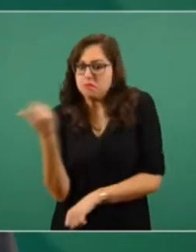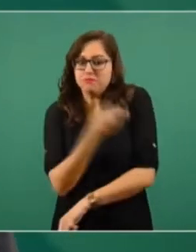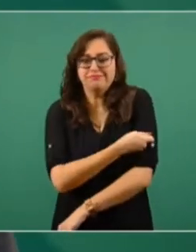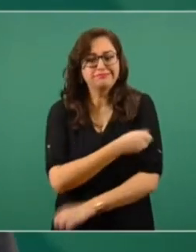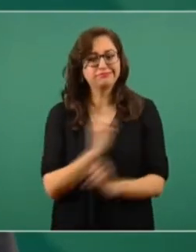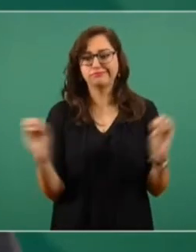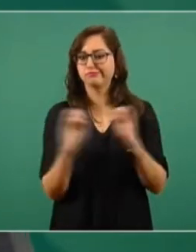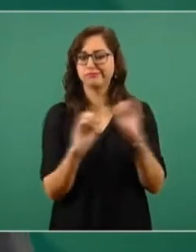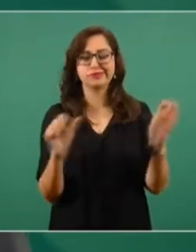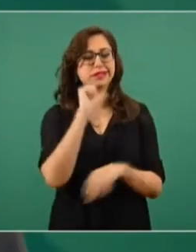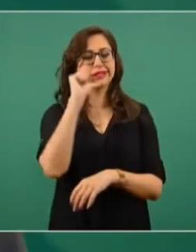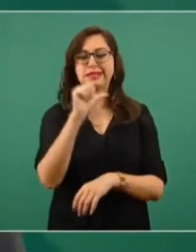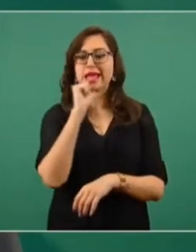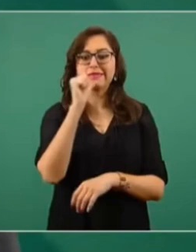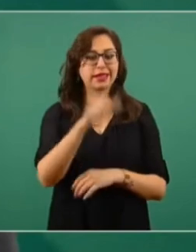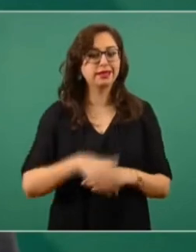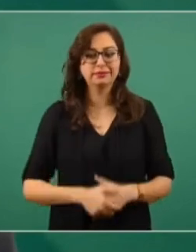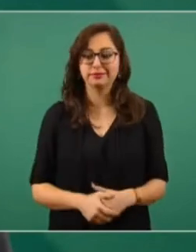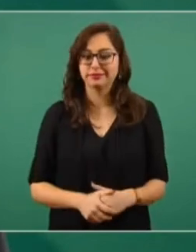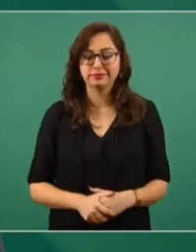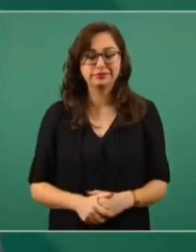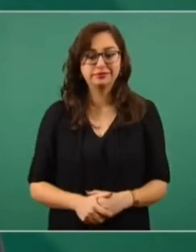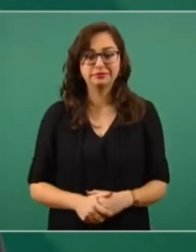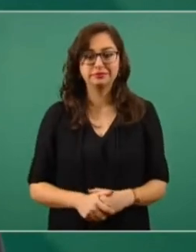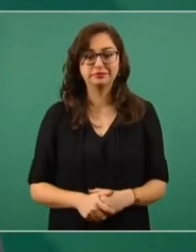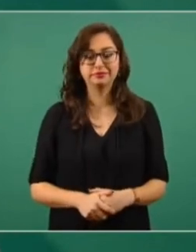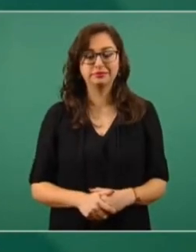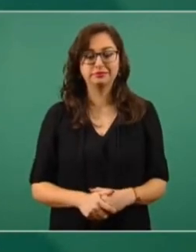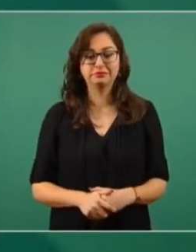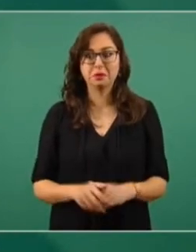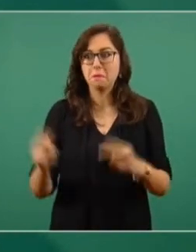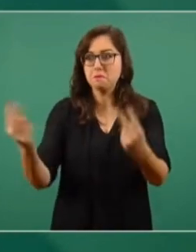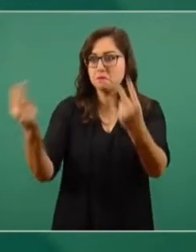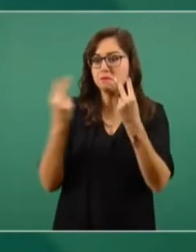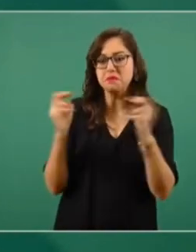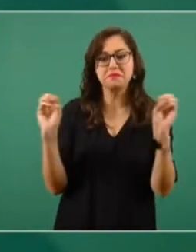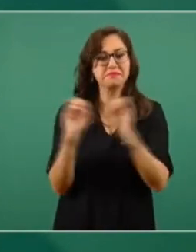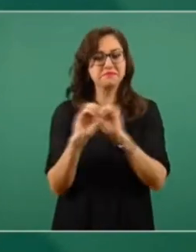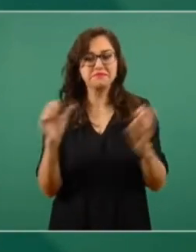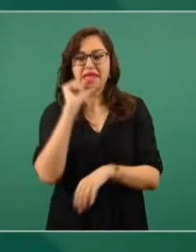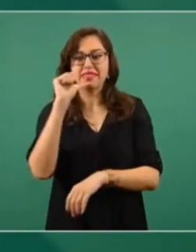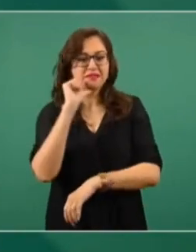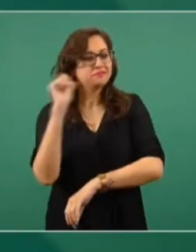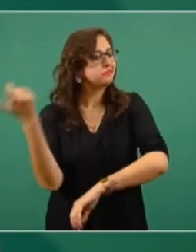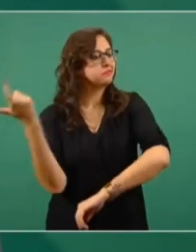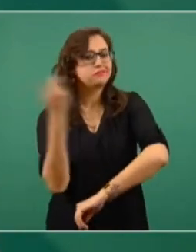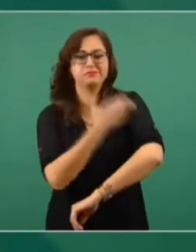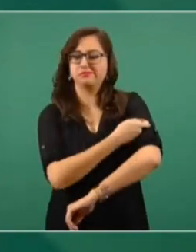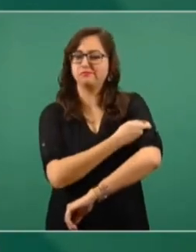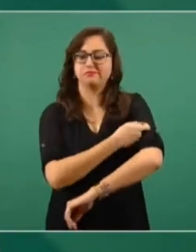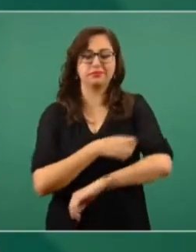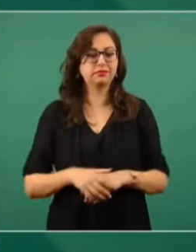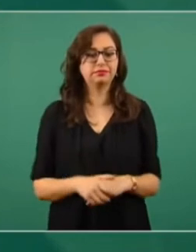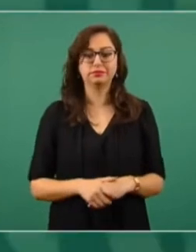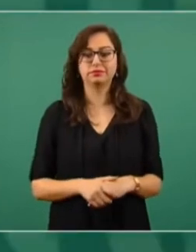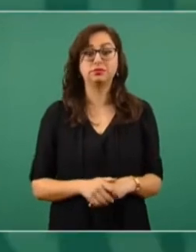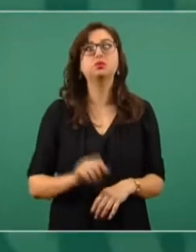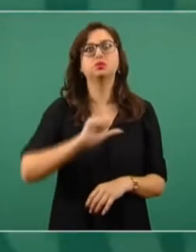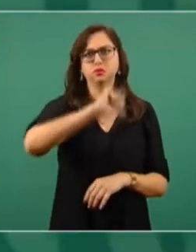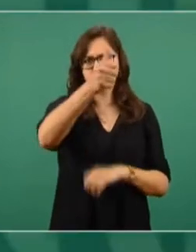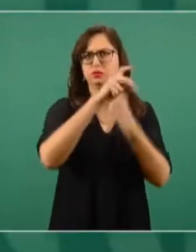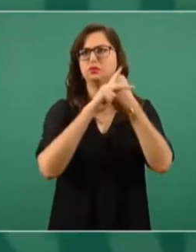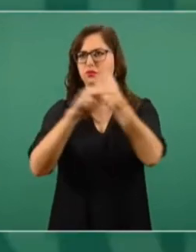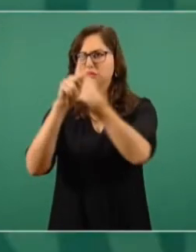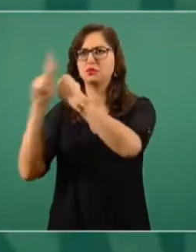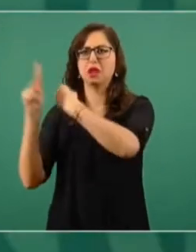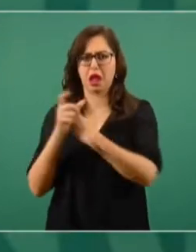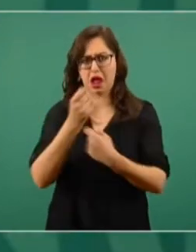ni en público, como en otros países,